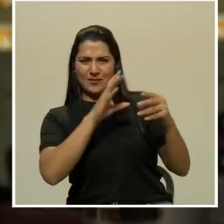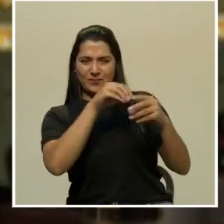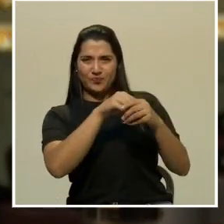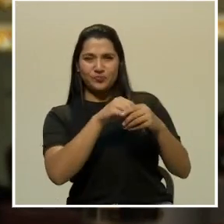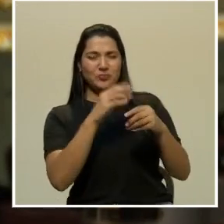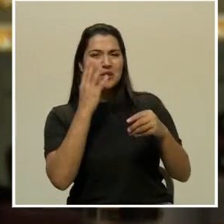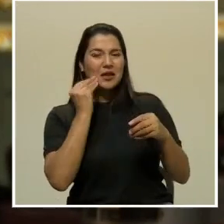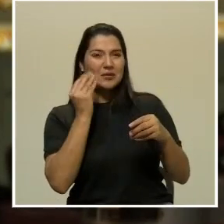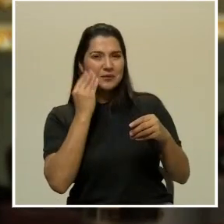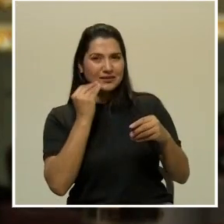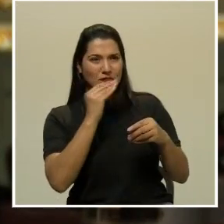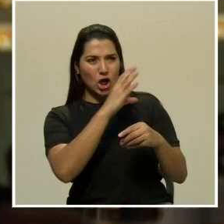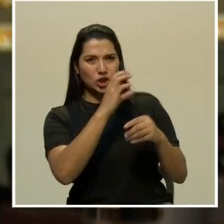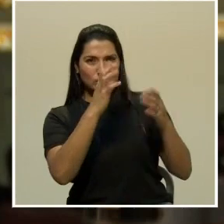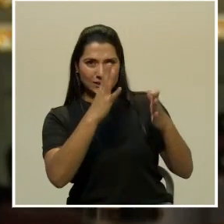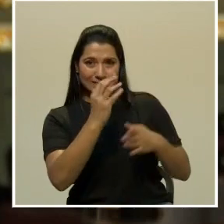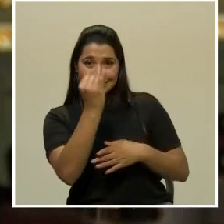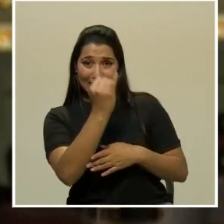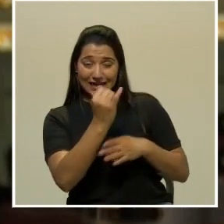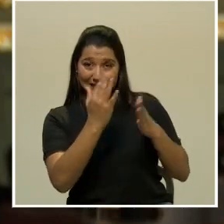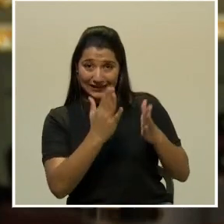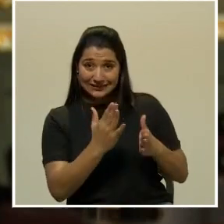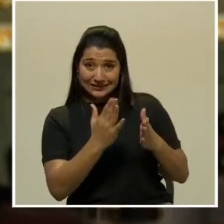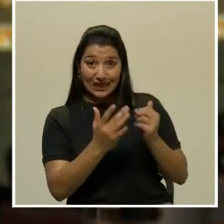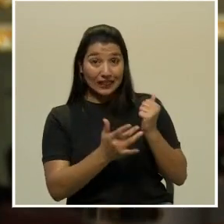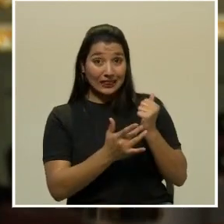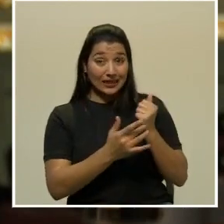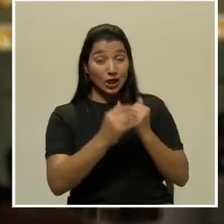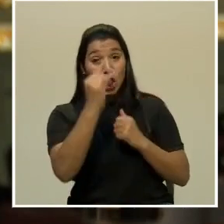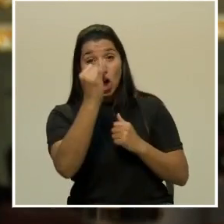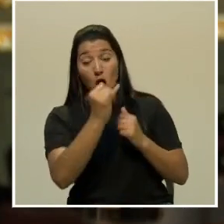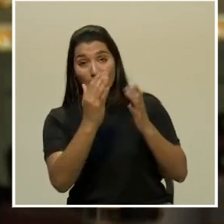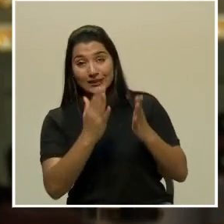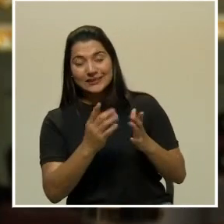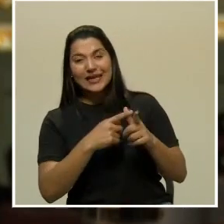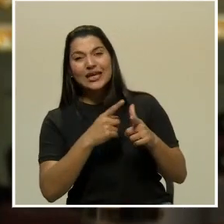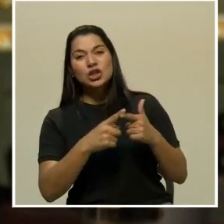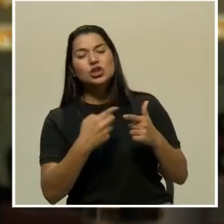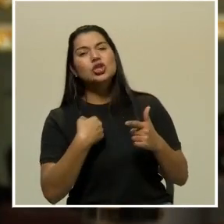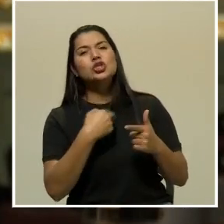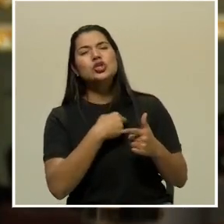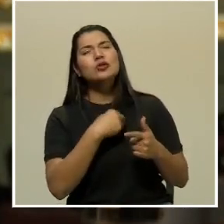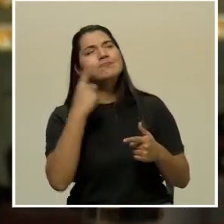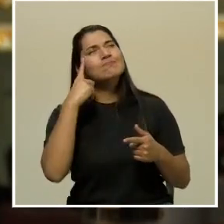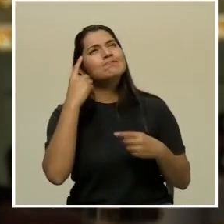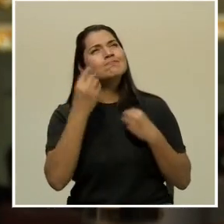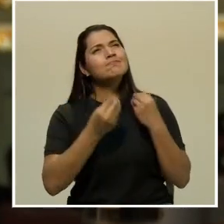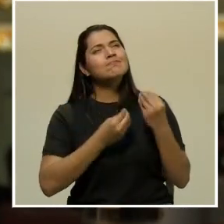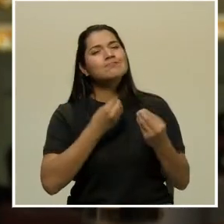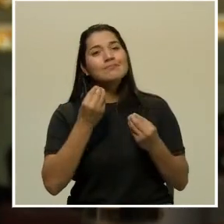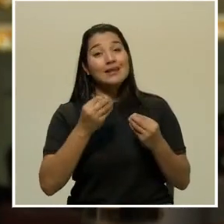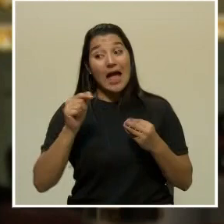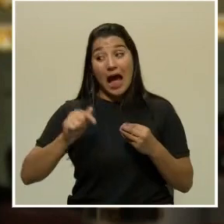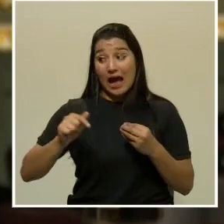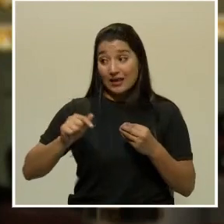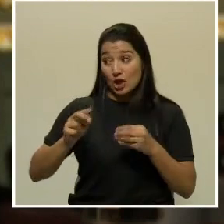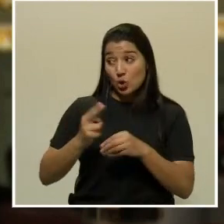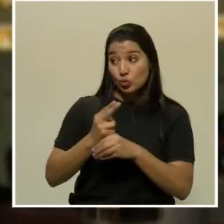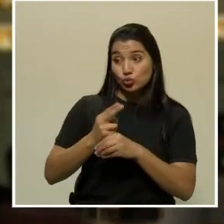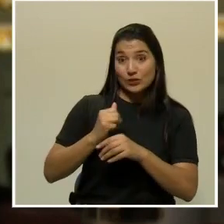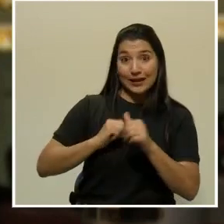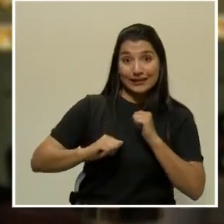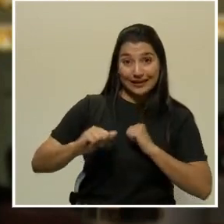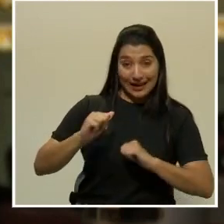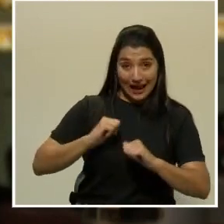técnicos, que son artistas. Entonces, ¿qué podíamos hacer? Ofrecer contenidos en este espacio. Nosotros los